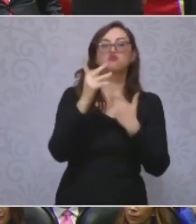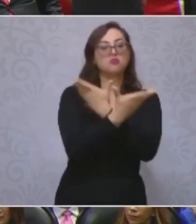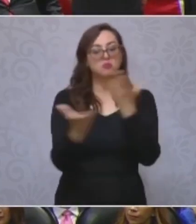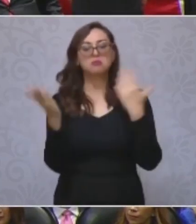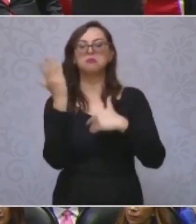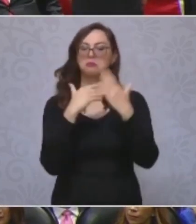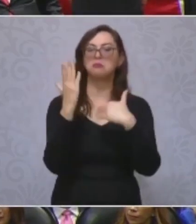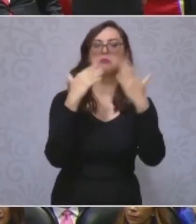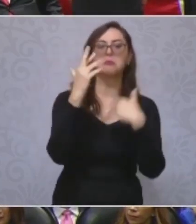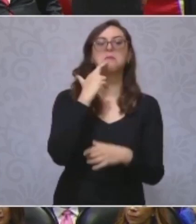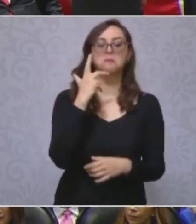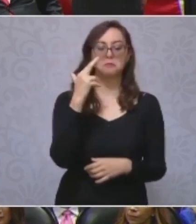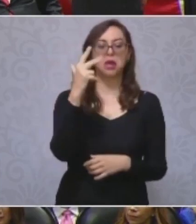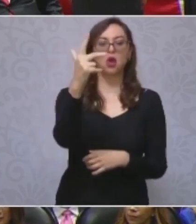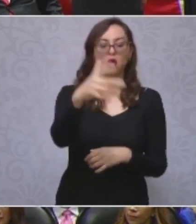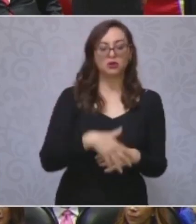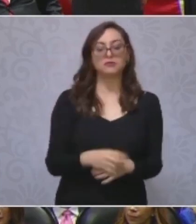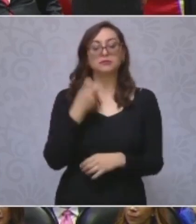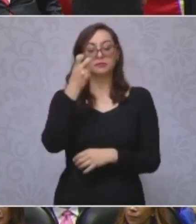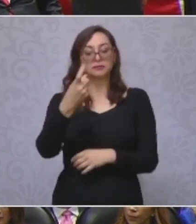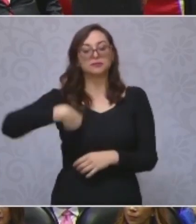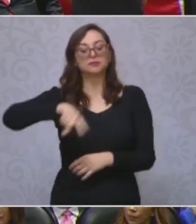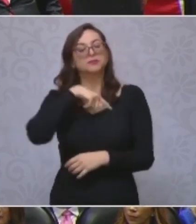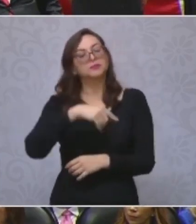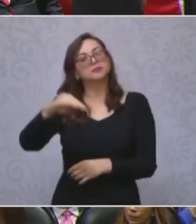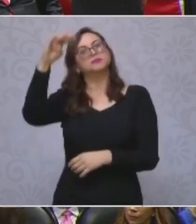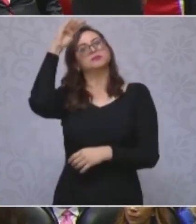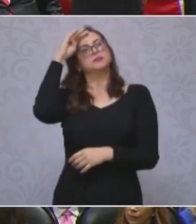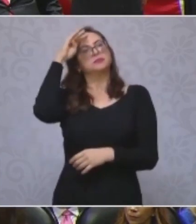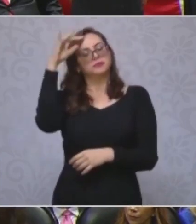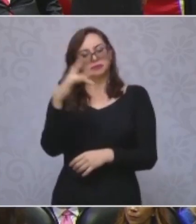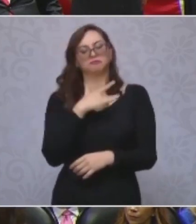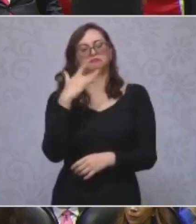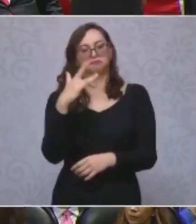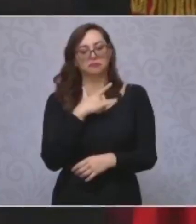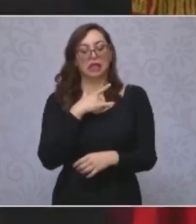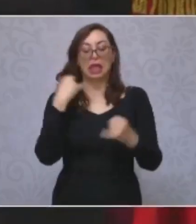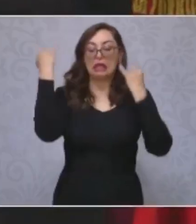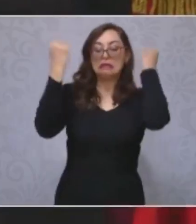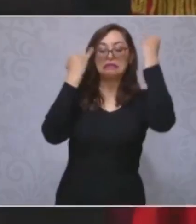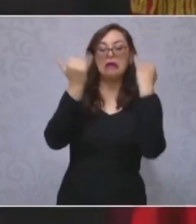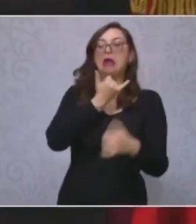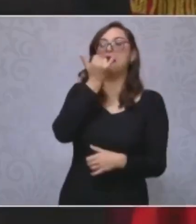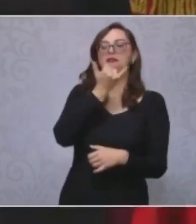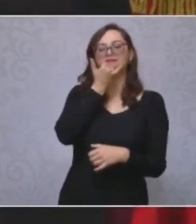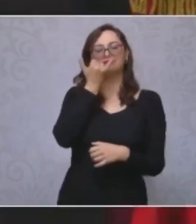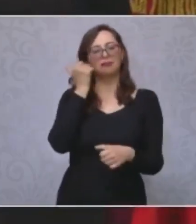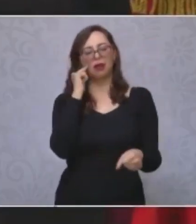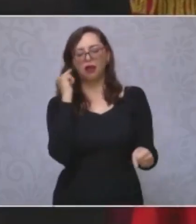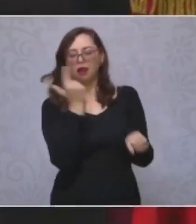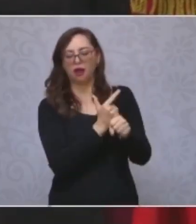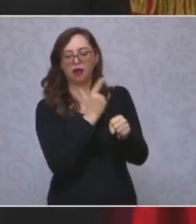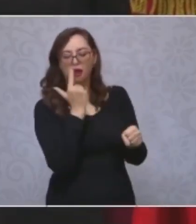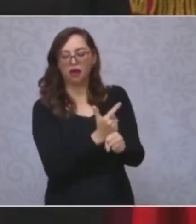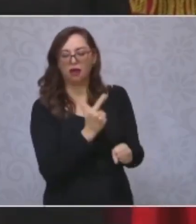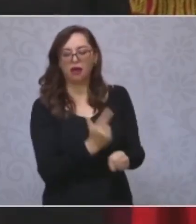mejor. Con este pensamiento y su puesta en marcha se cayeron muchos mitos y engaños del pasado. Por